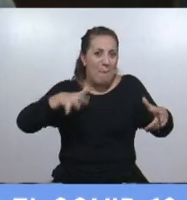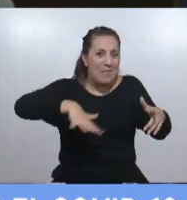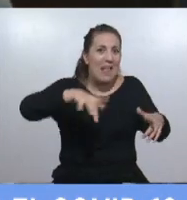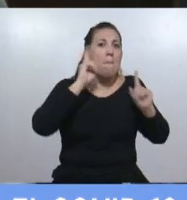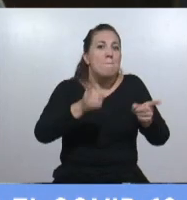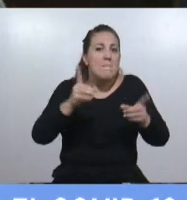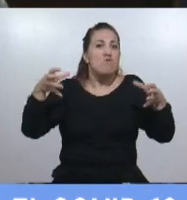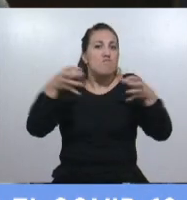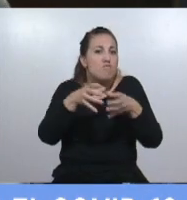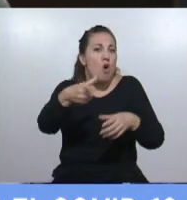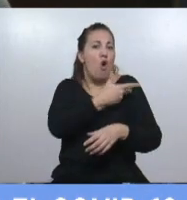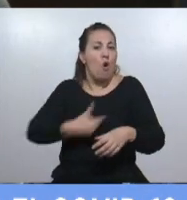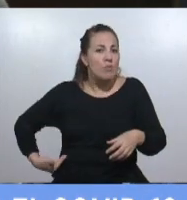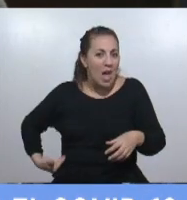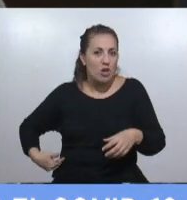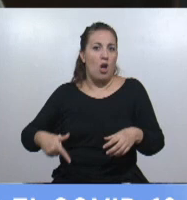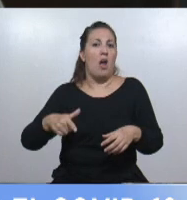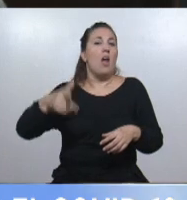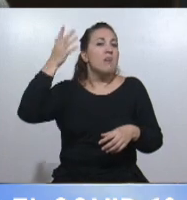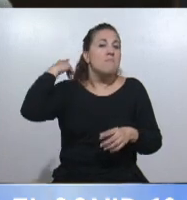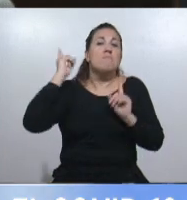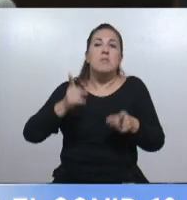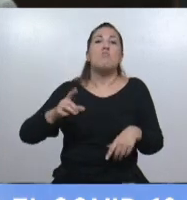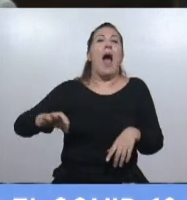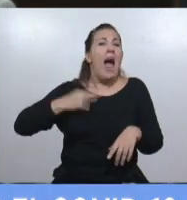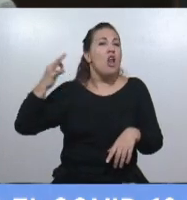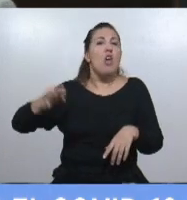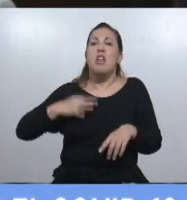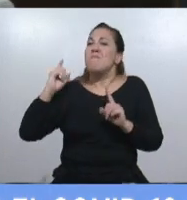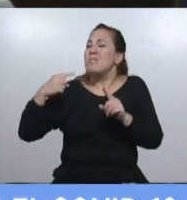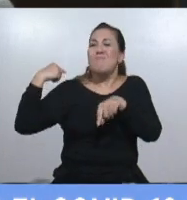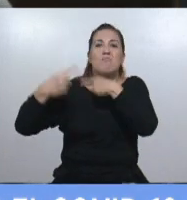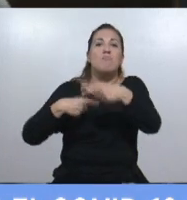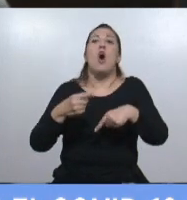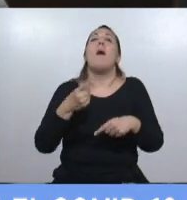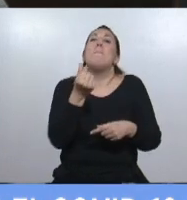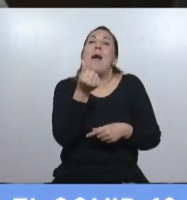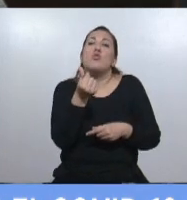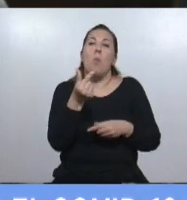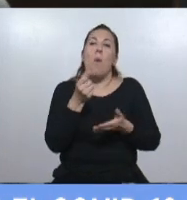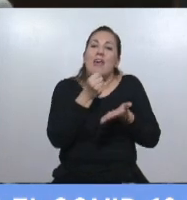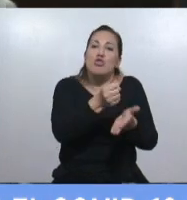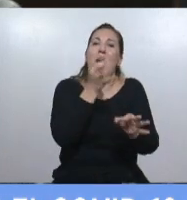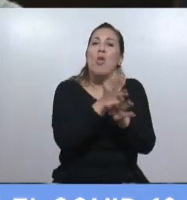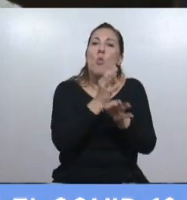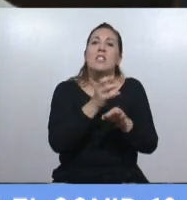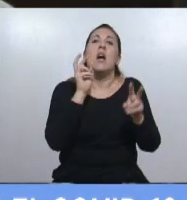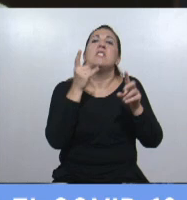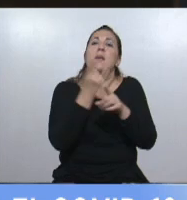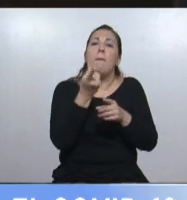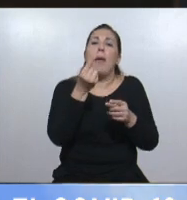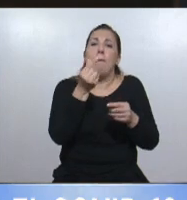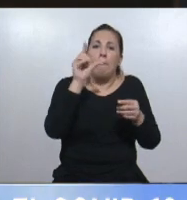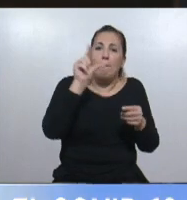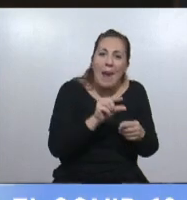que baja año tras año el presupuesto destinado a la educación. Hoy, la ciudad de